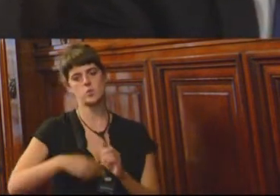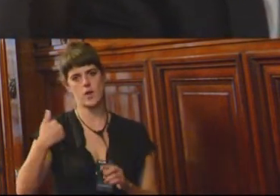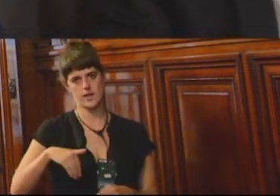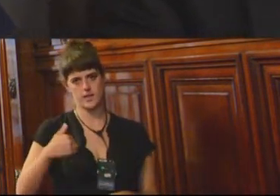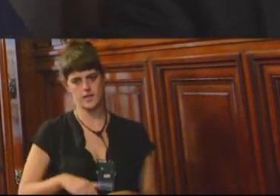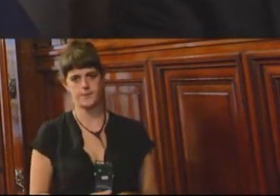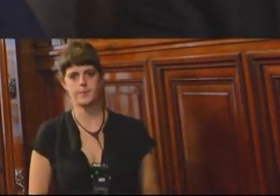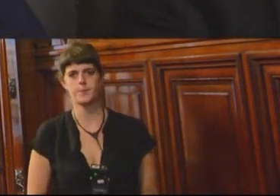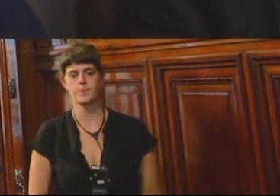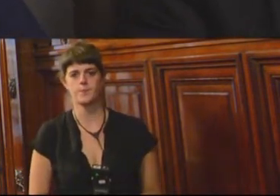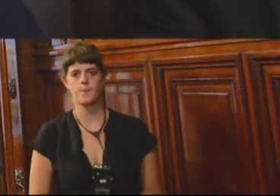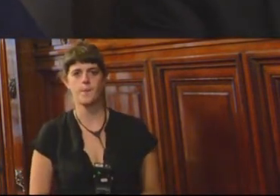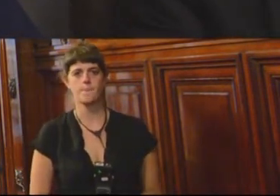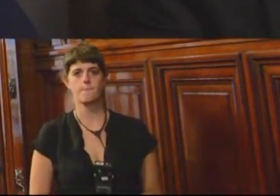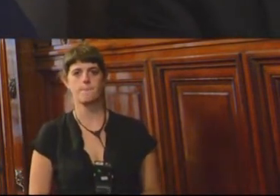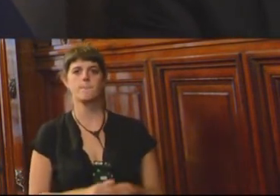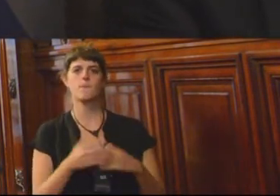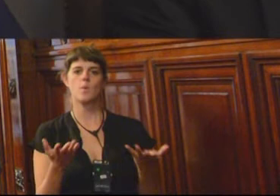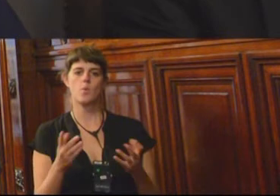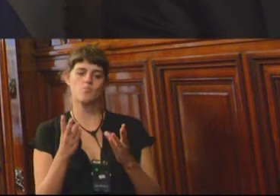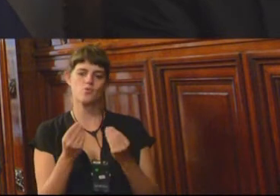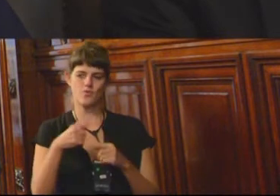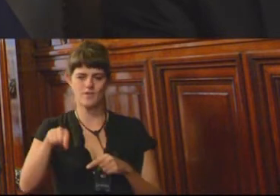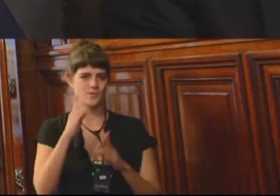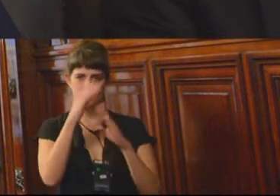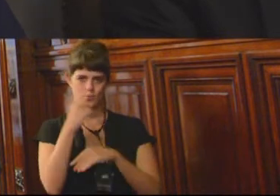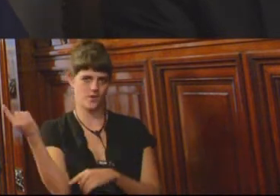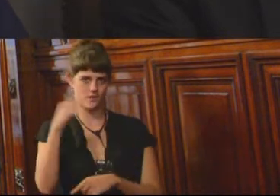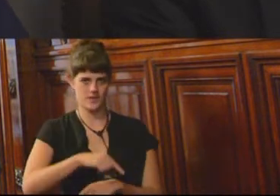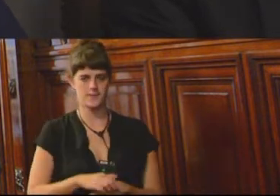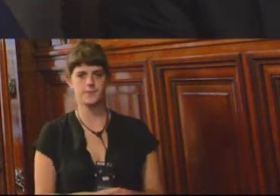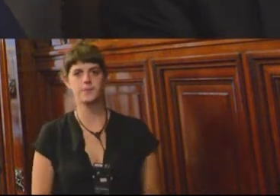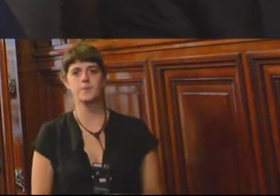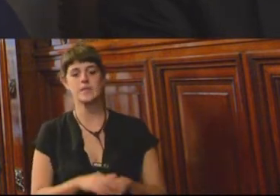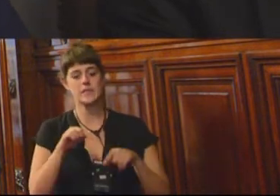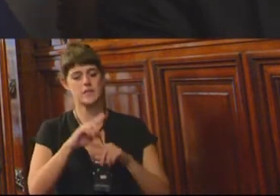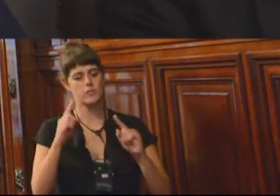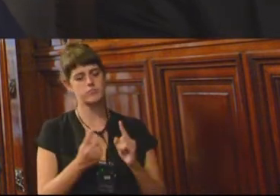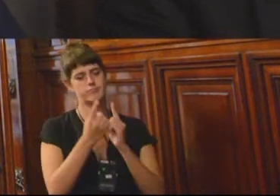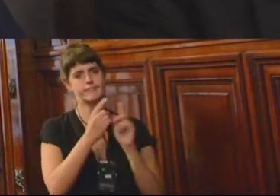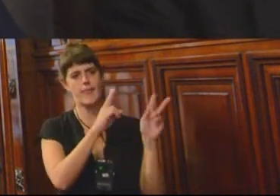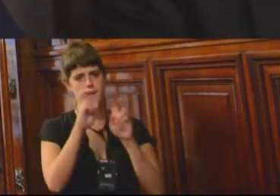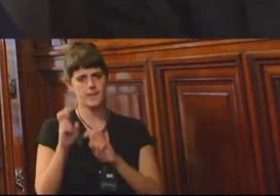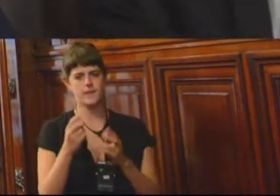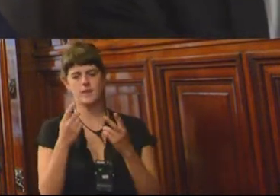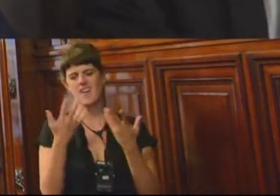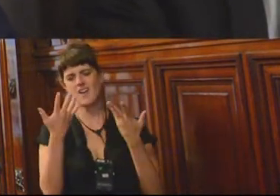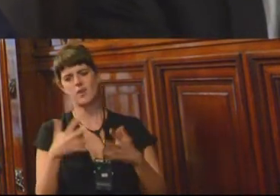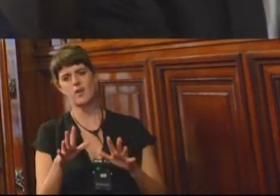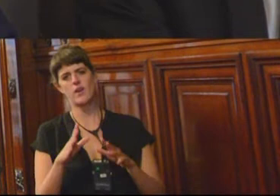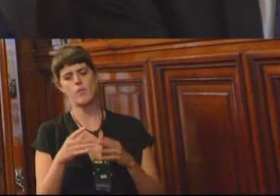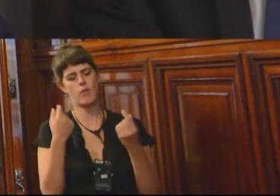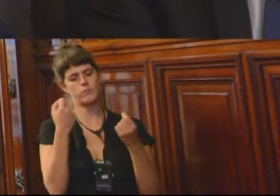agradecen porque varios de ellos no pudieron estar presentes. En esta audiencia temática no queremos describir y enumerar